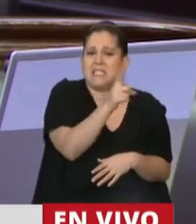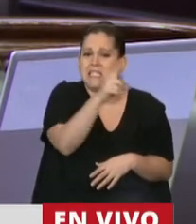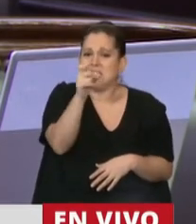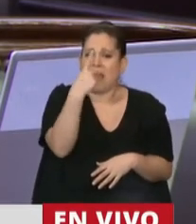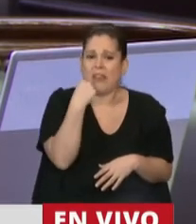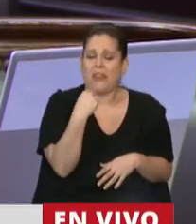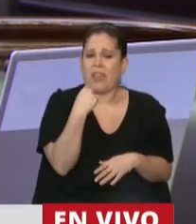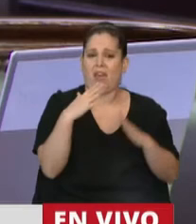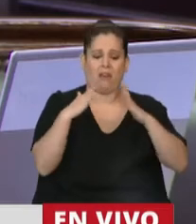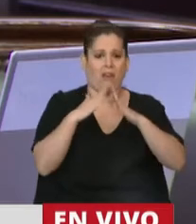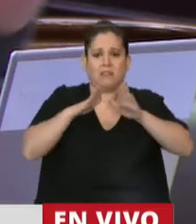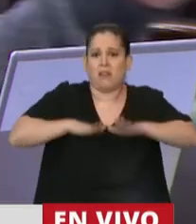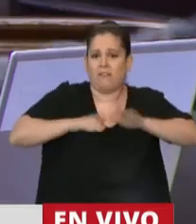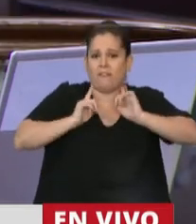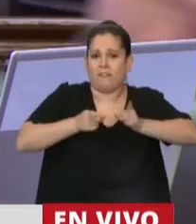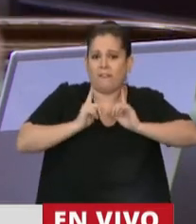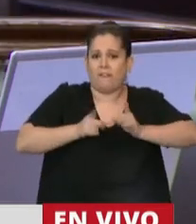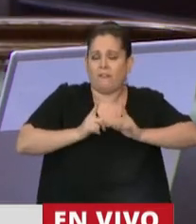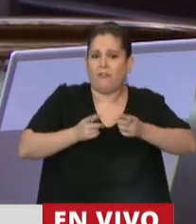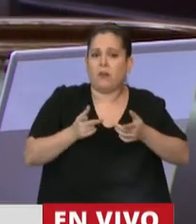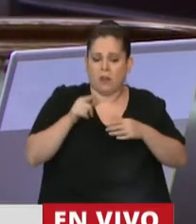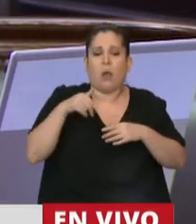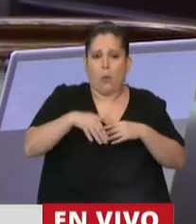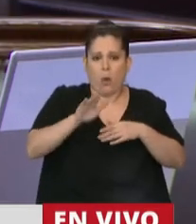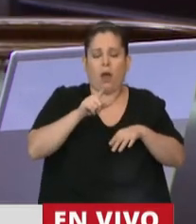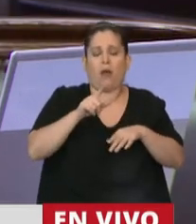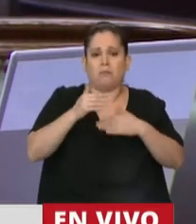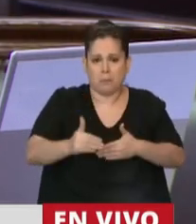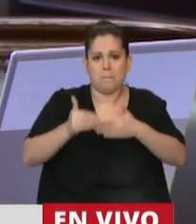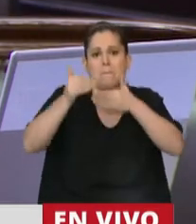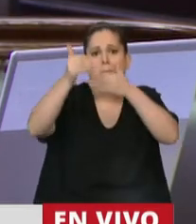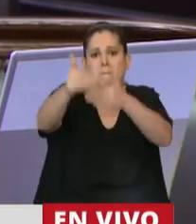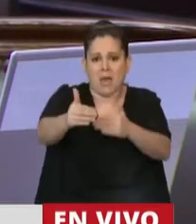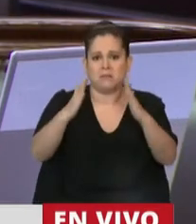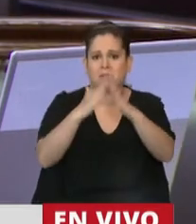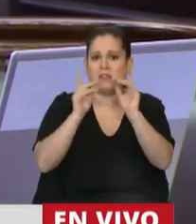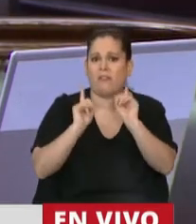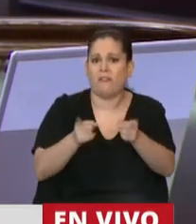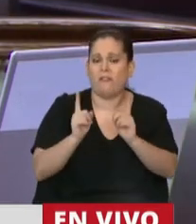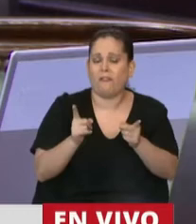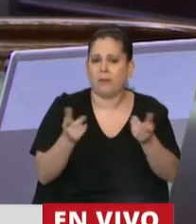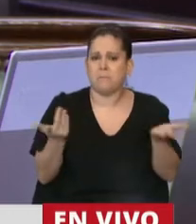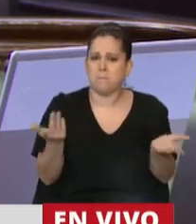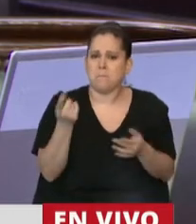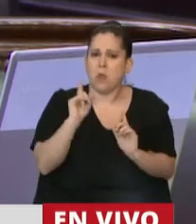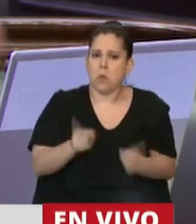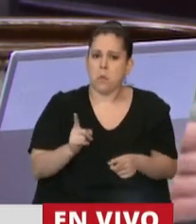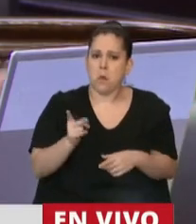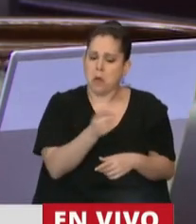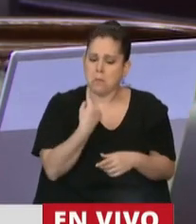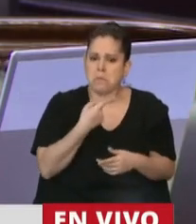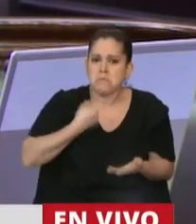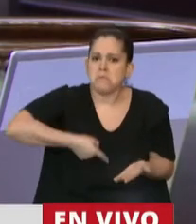aislamiento y se va a prorrogar inclusive aún más, y sin embargo, no se han tomado medidas que